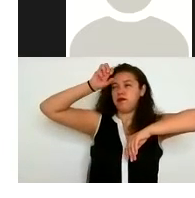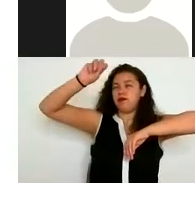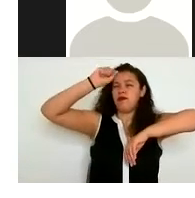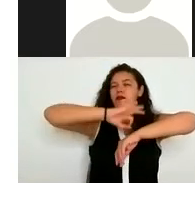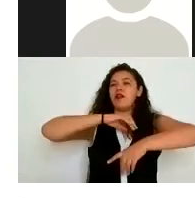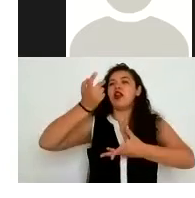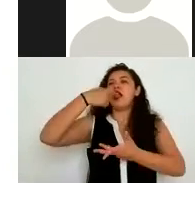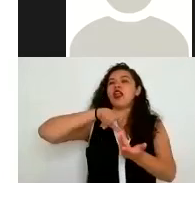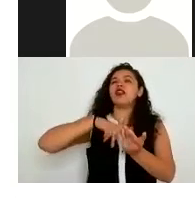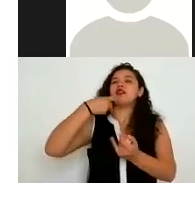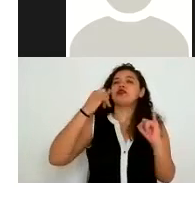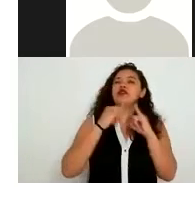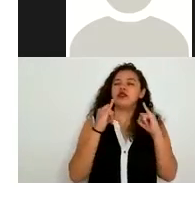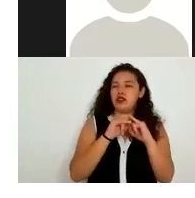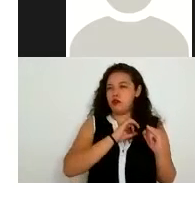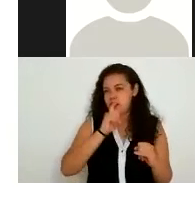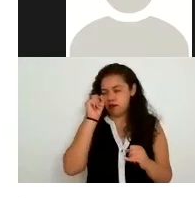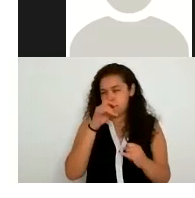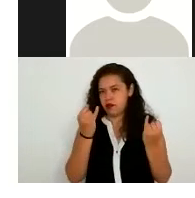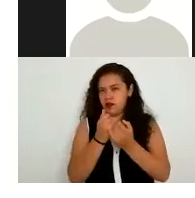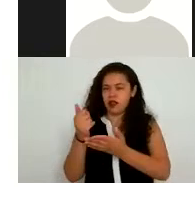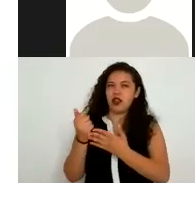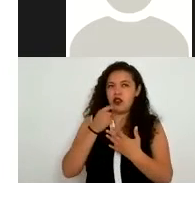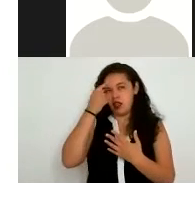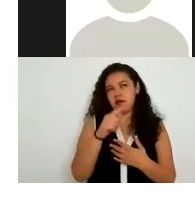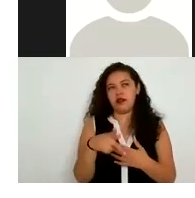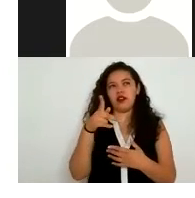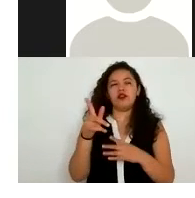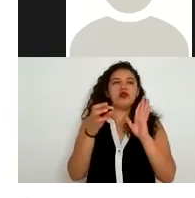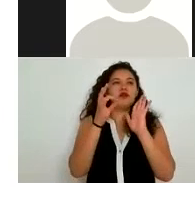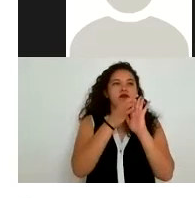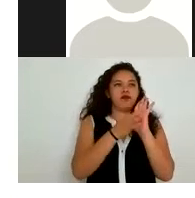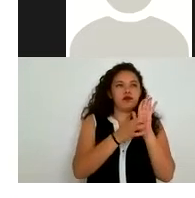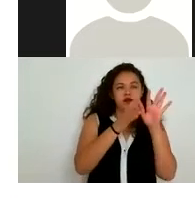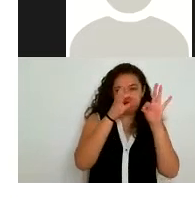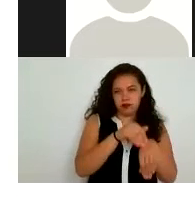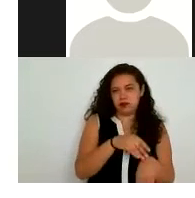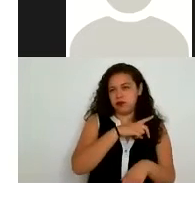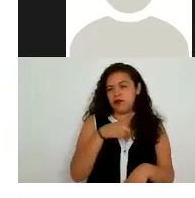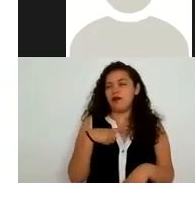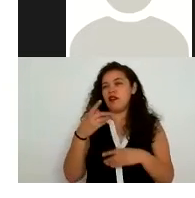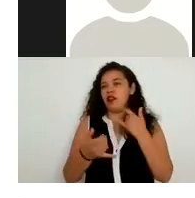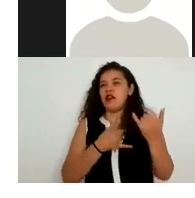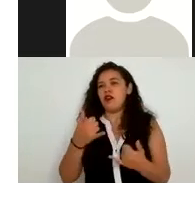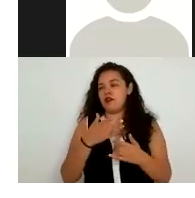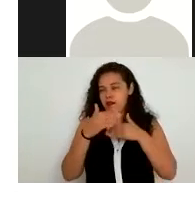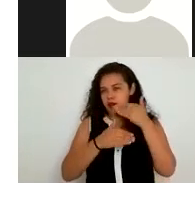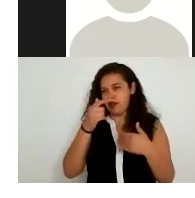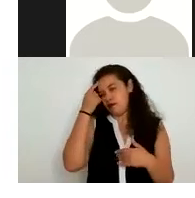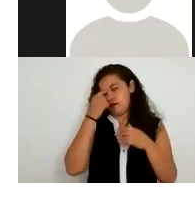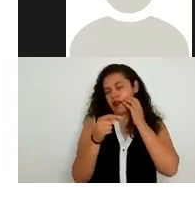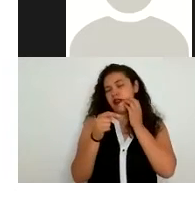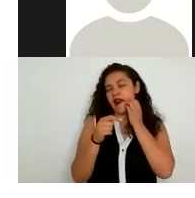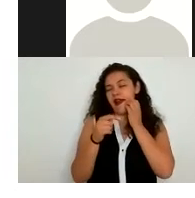instituciones esto va a ayudar también para cumplir con este principio establecer procedimientos para atender dudas y quejas de los